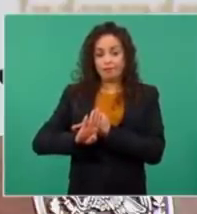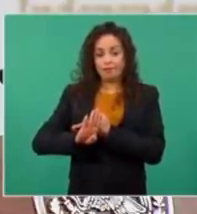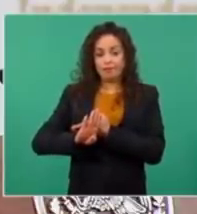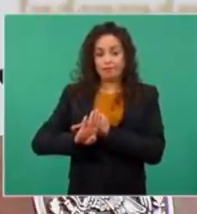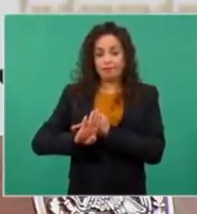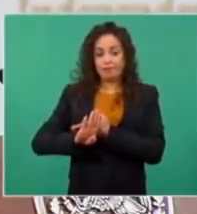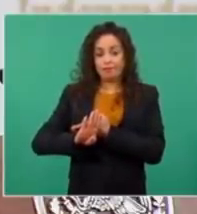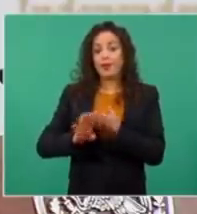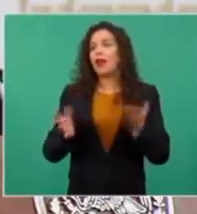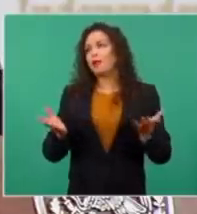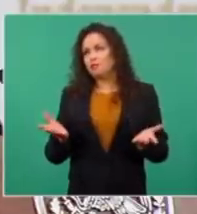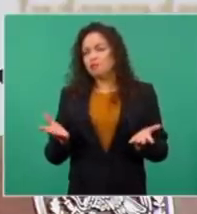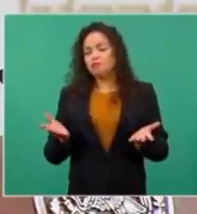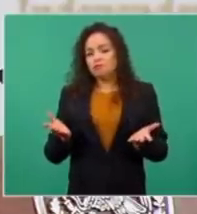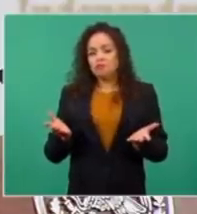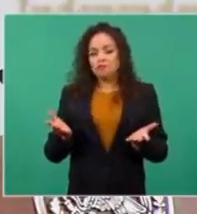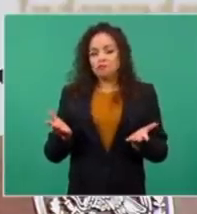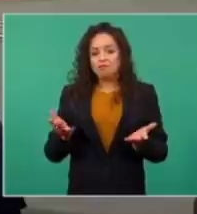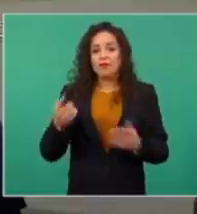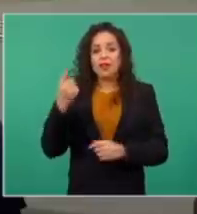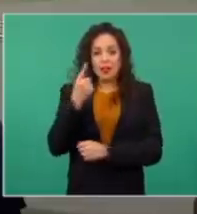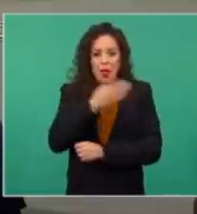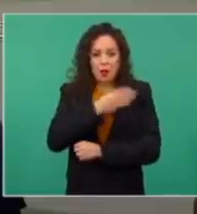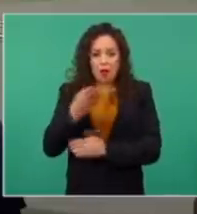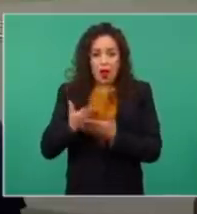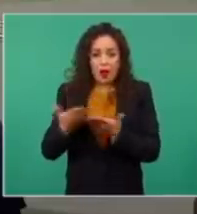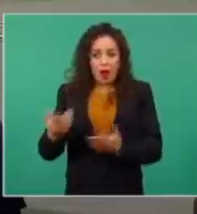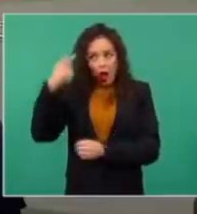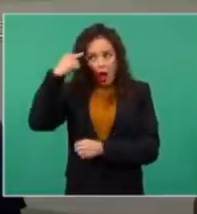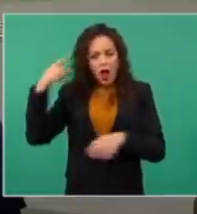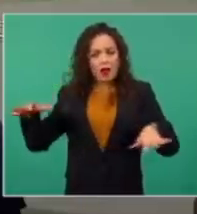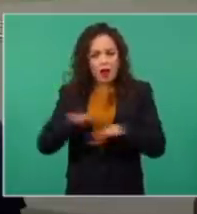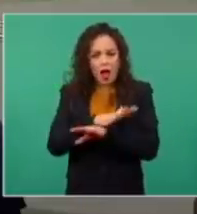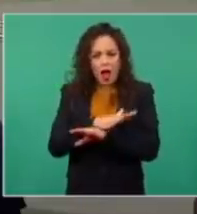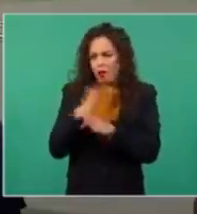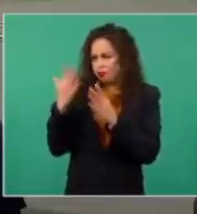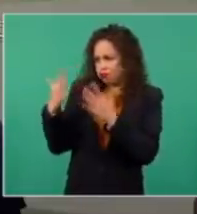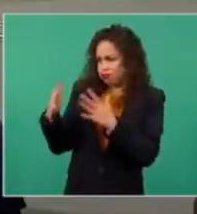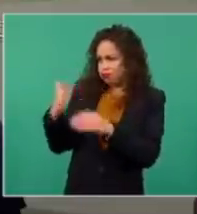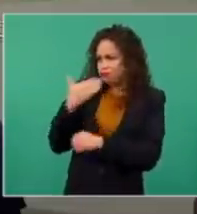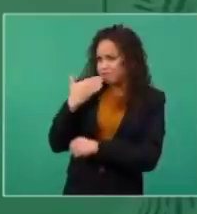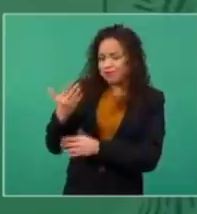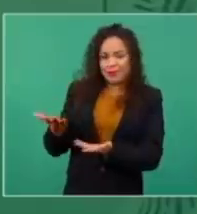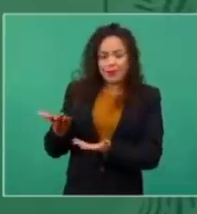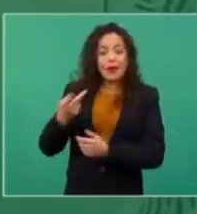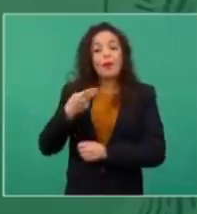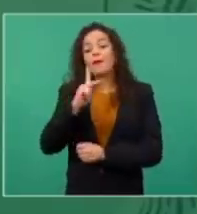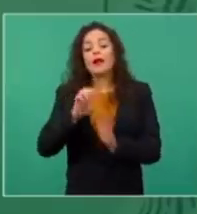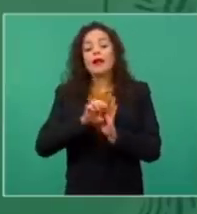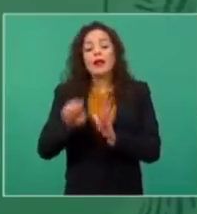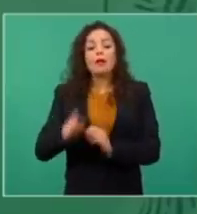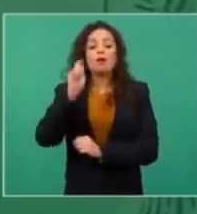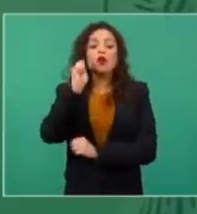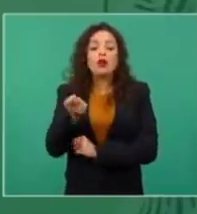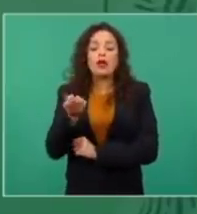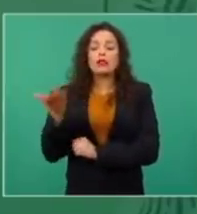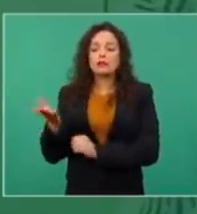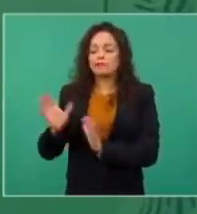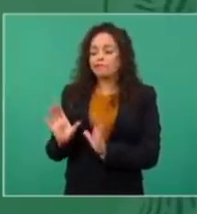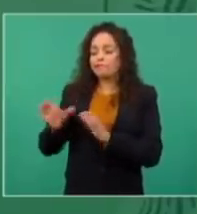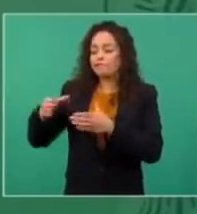Bueno, celebro que ya esté pensando de otra forma, pues. Pero lo mismo si me dices el colegio de abogados,